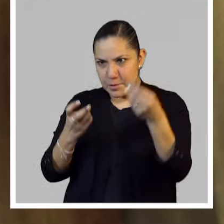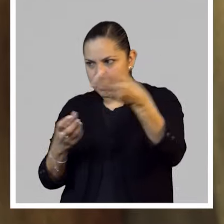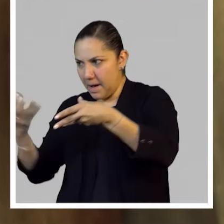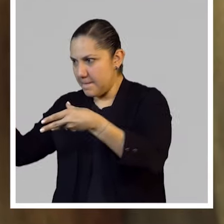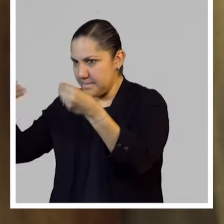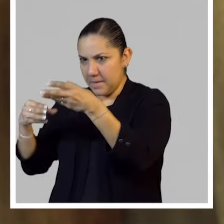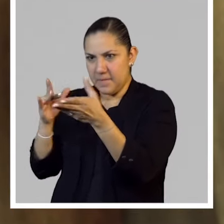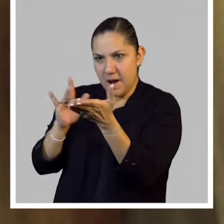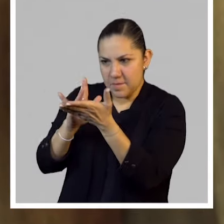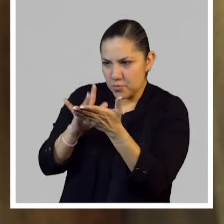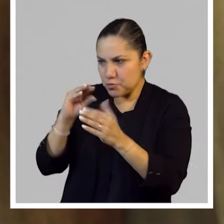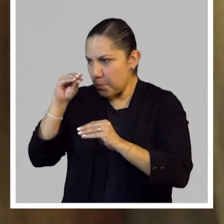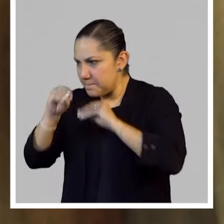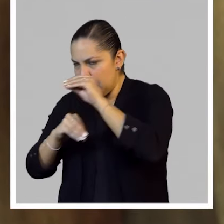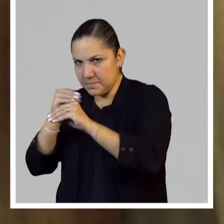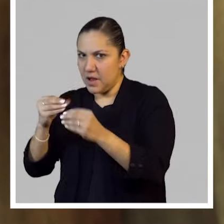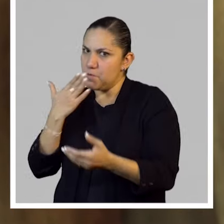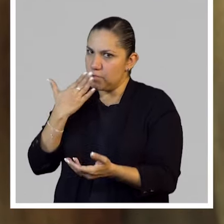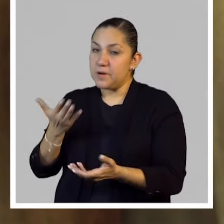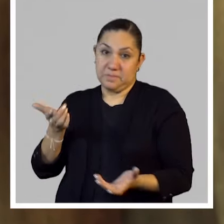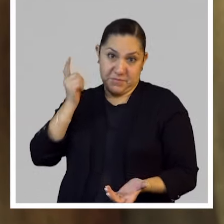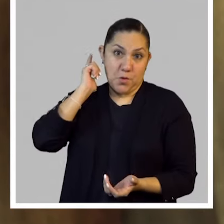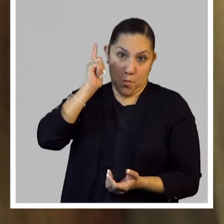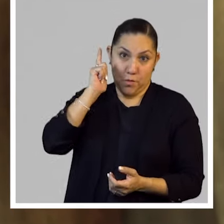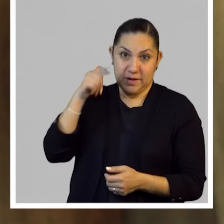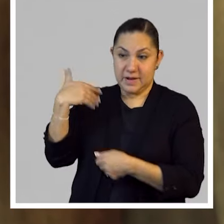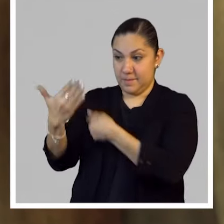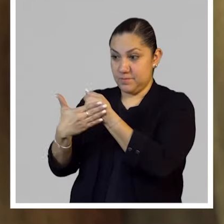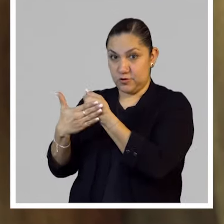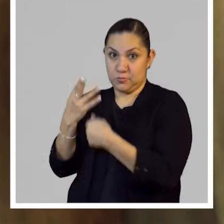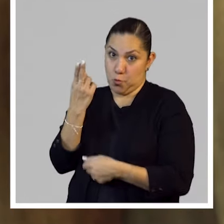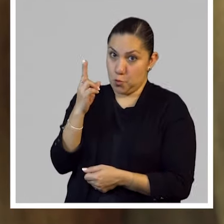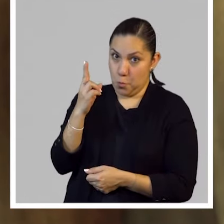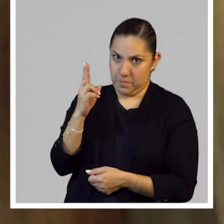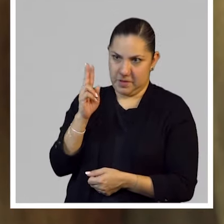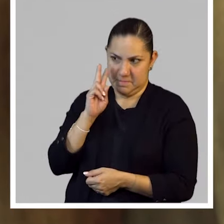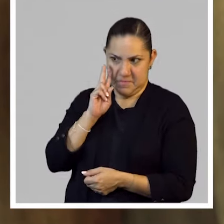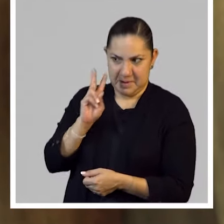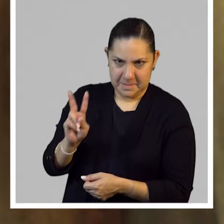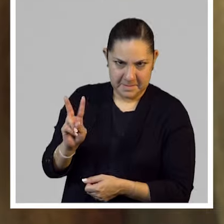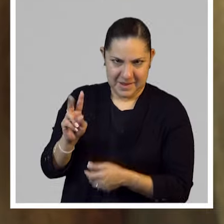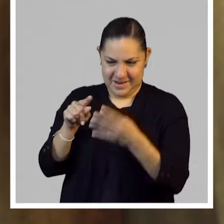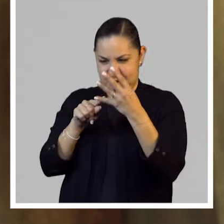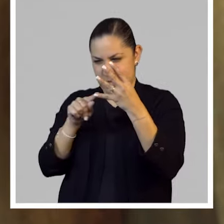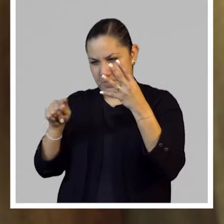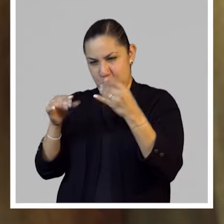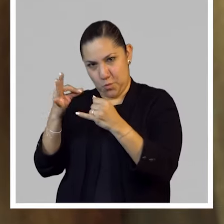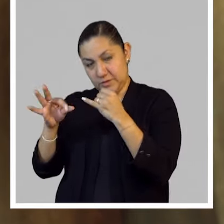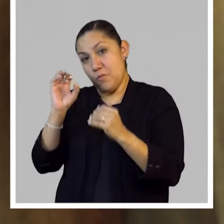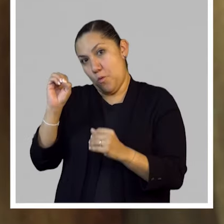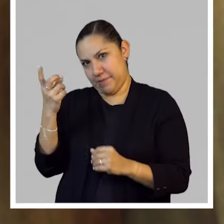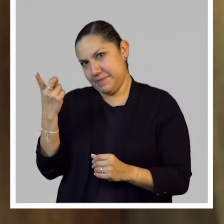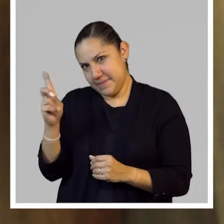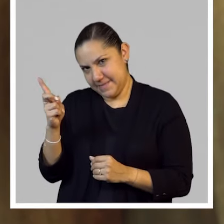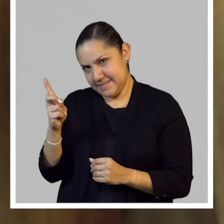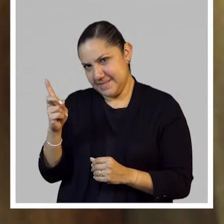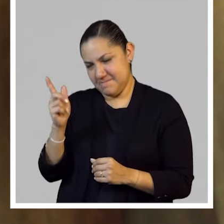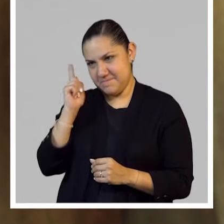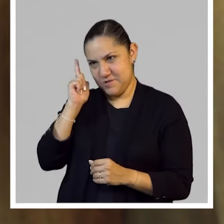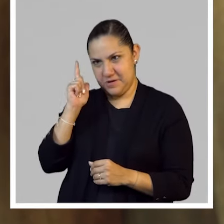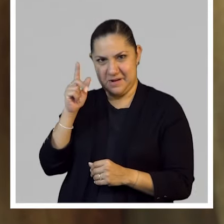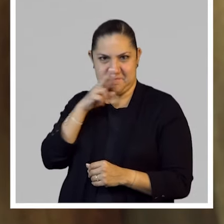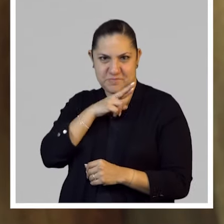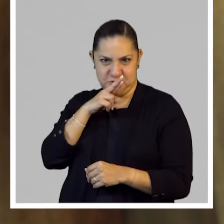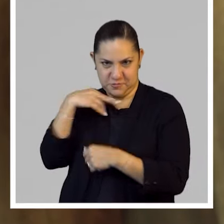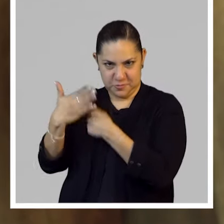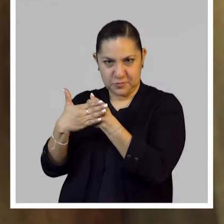Pues muy bien, entonces esperemos que a partir de noviembre se pueda ver, si no, de diciembre, ¿no? Sí, sí, sí. Y yo nada más les diría, se nos está